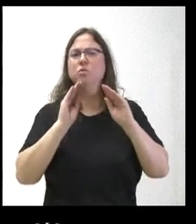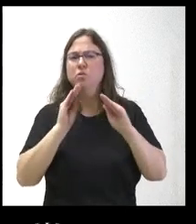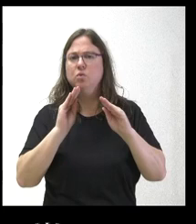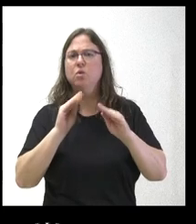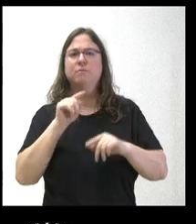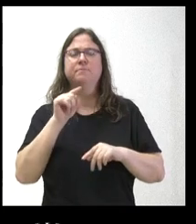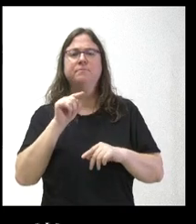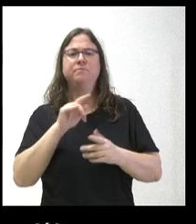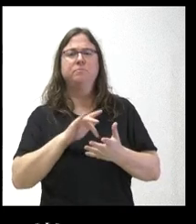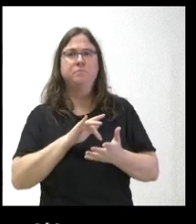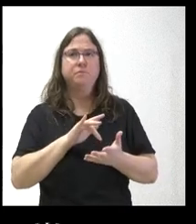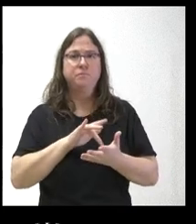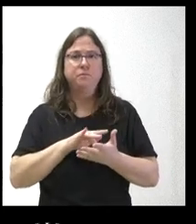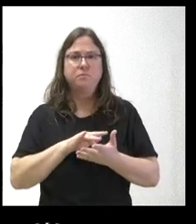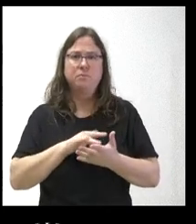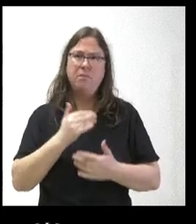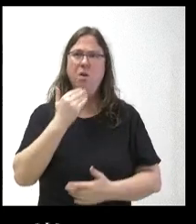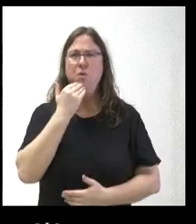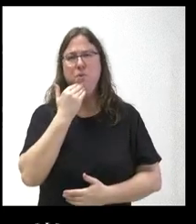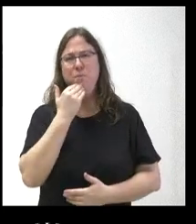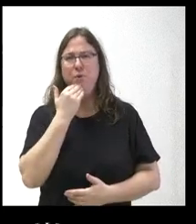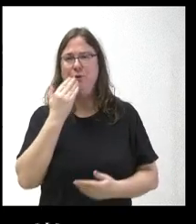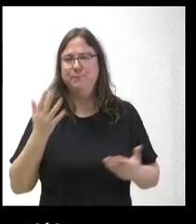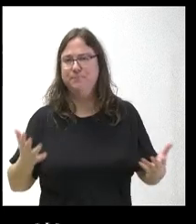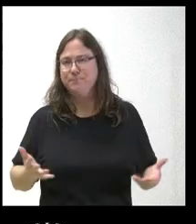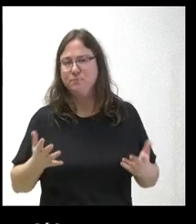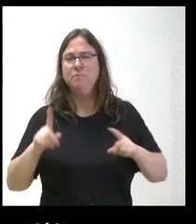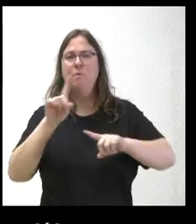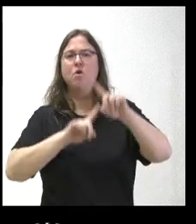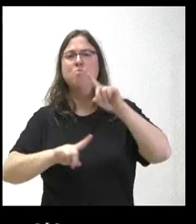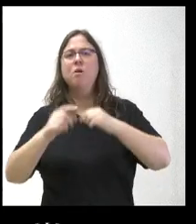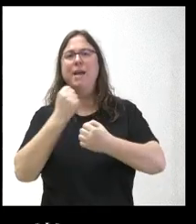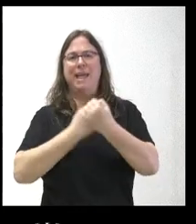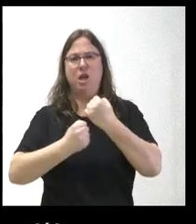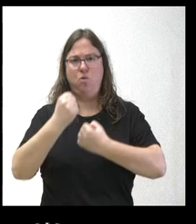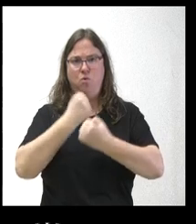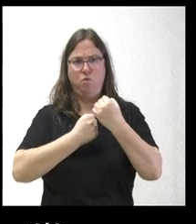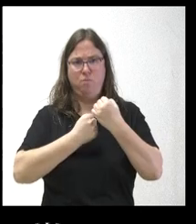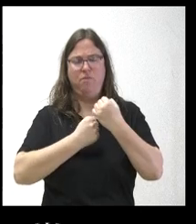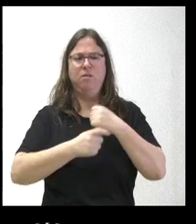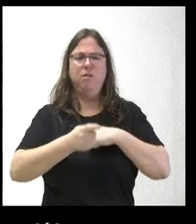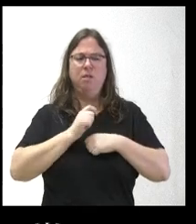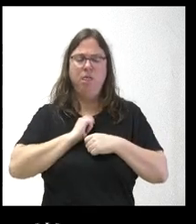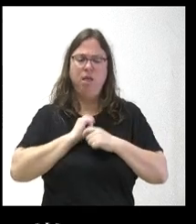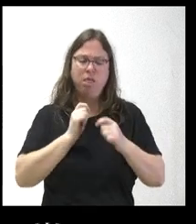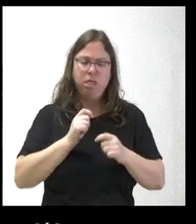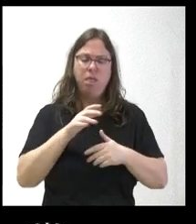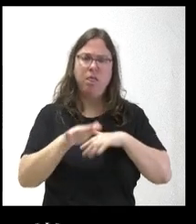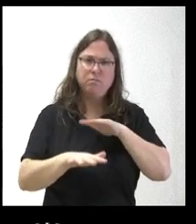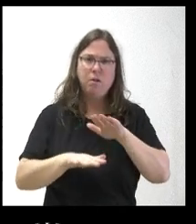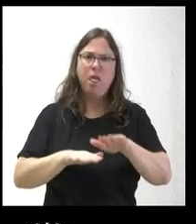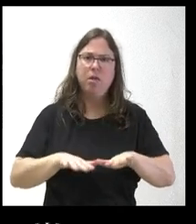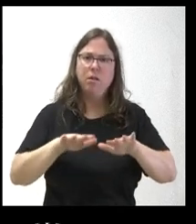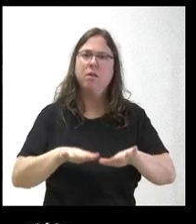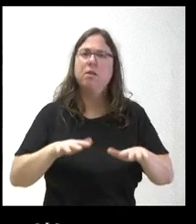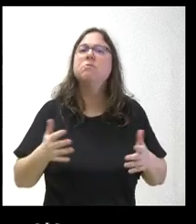hay una especie de problema económico que está provocando esta ralentización. Bueno, pues